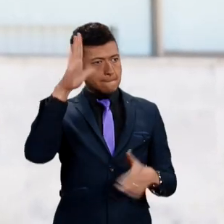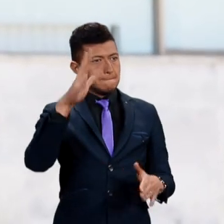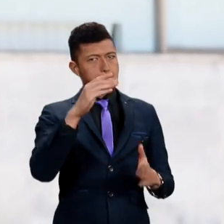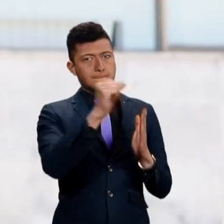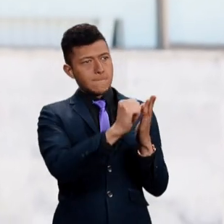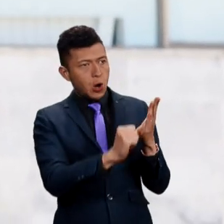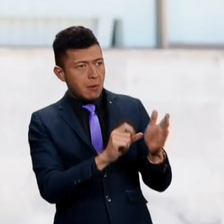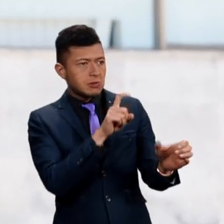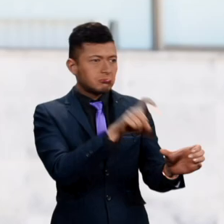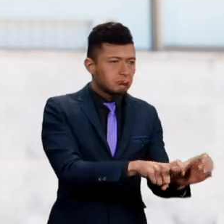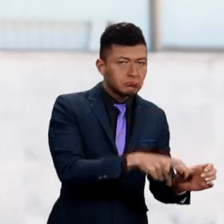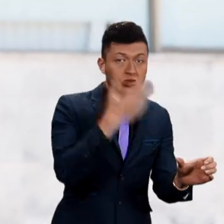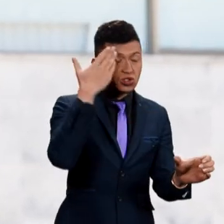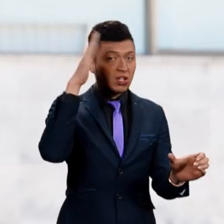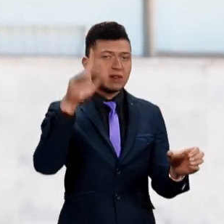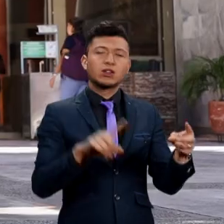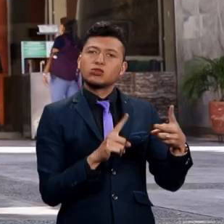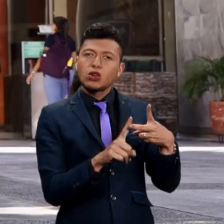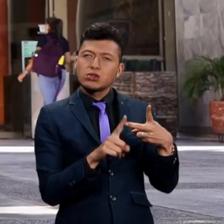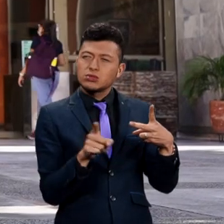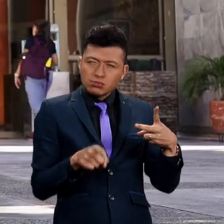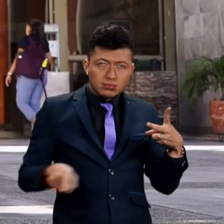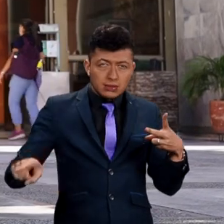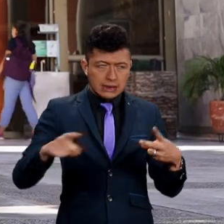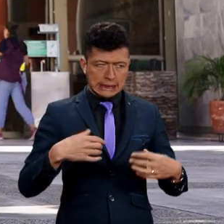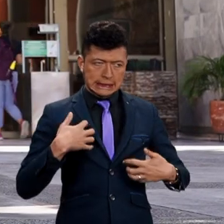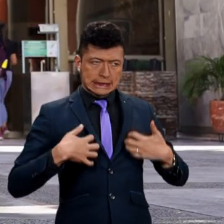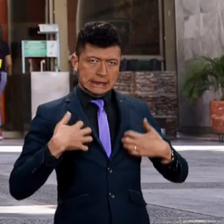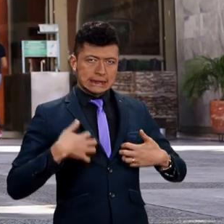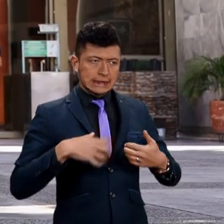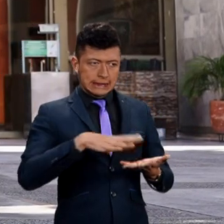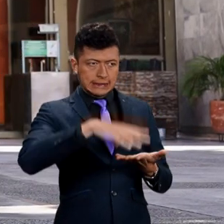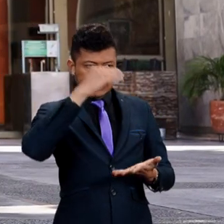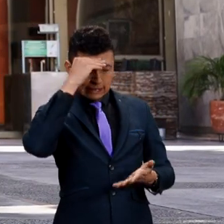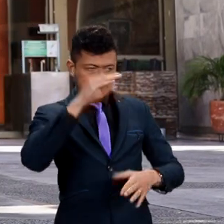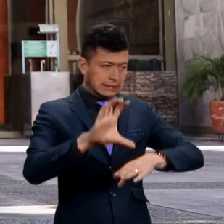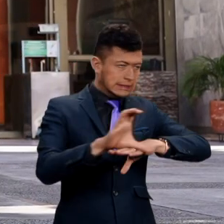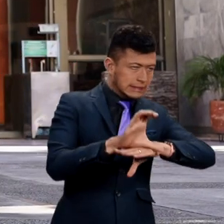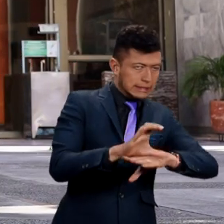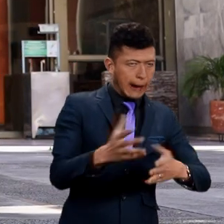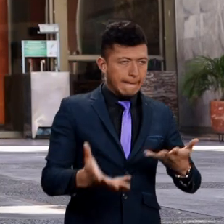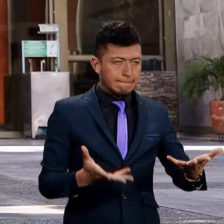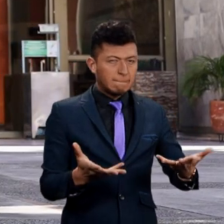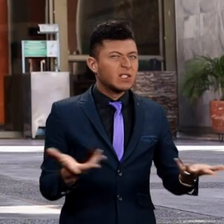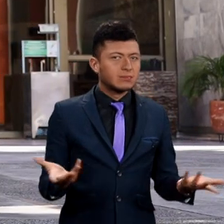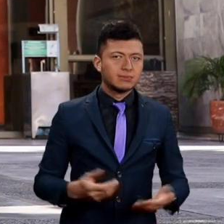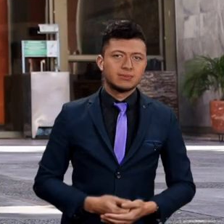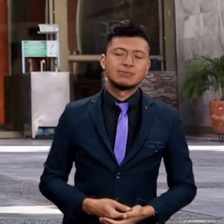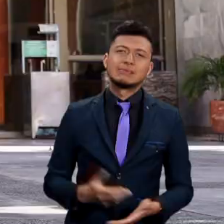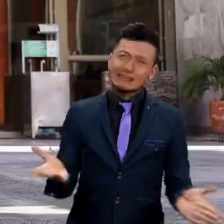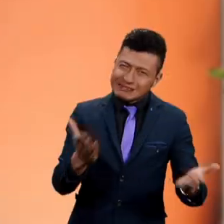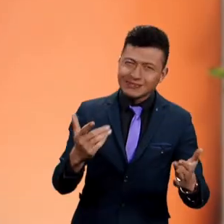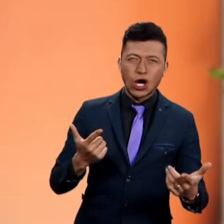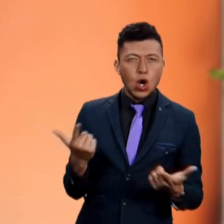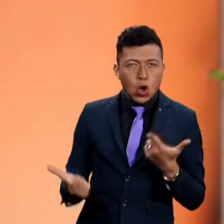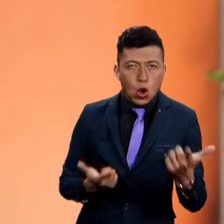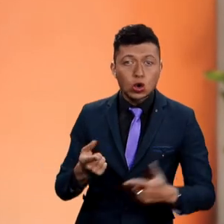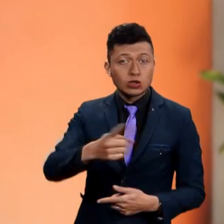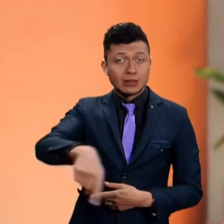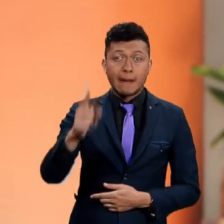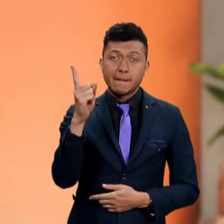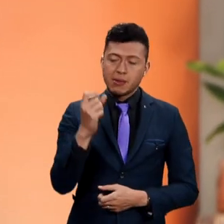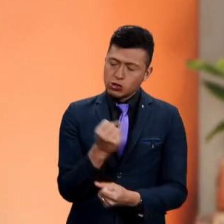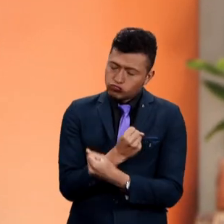de pronto uno, no conocen este tipo de programas y dos, pronto también le pueden tener un poco de miedo a aprender, por ejemplo, a usar el computador. Que sean